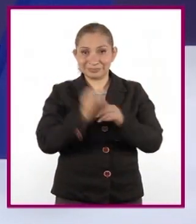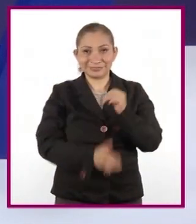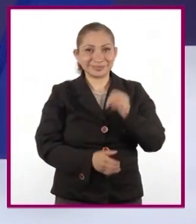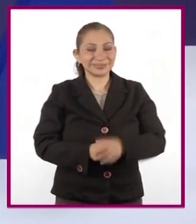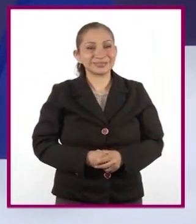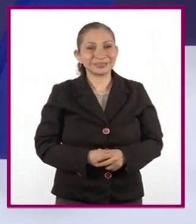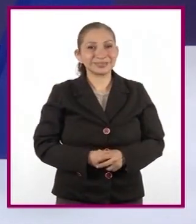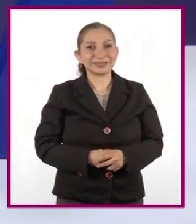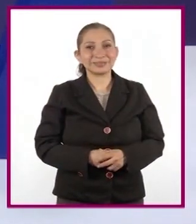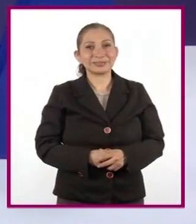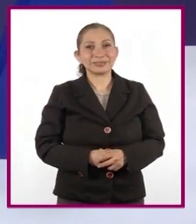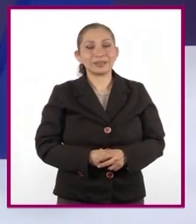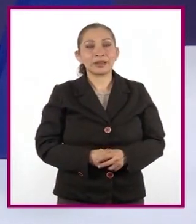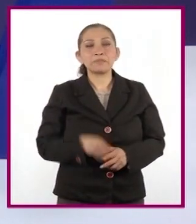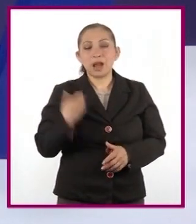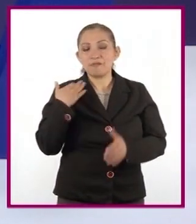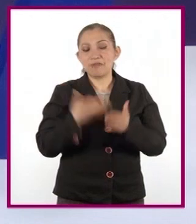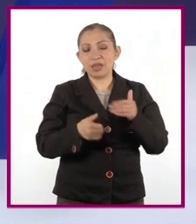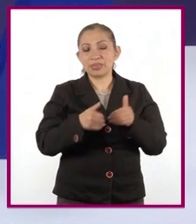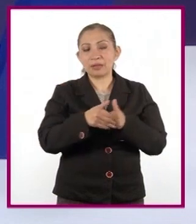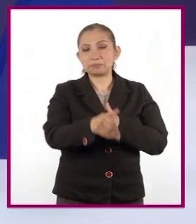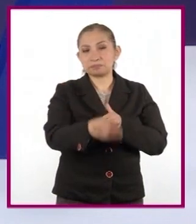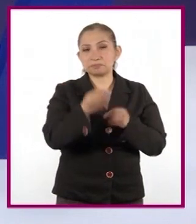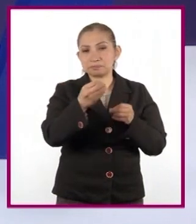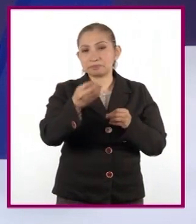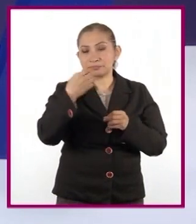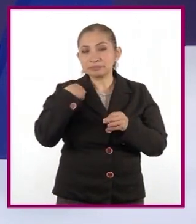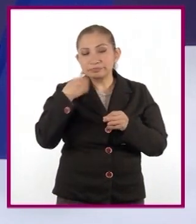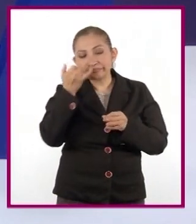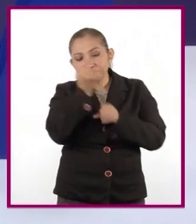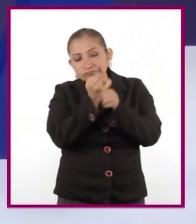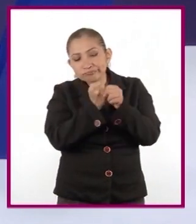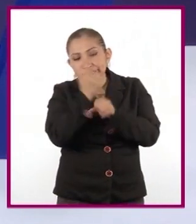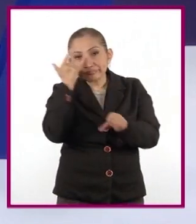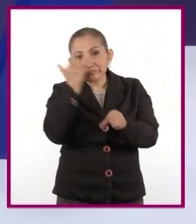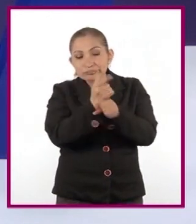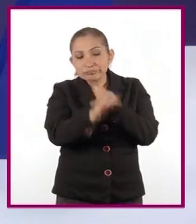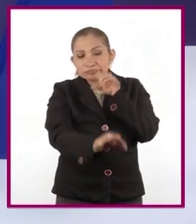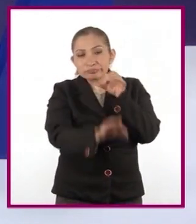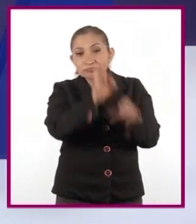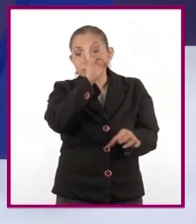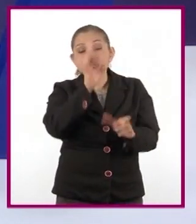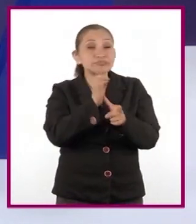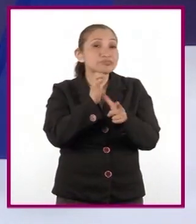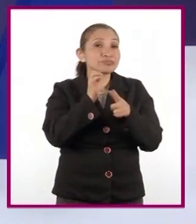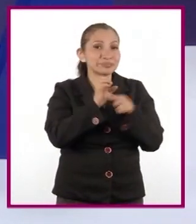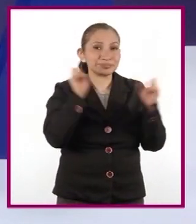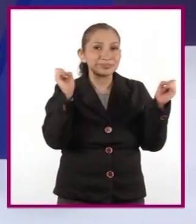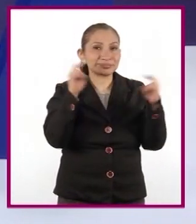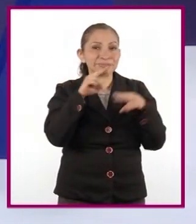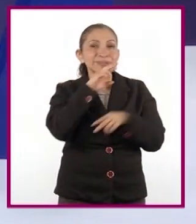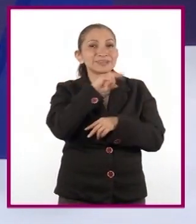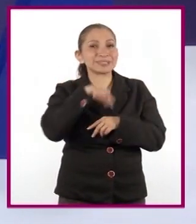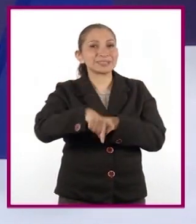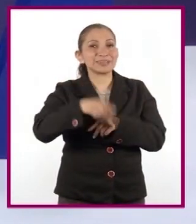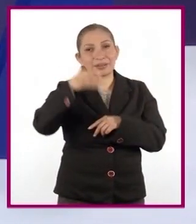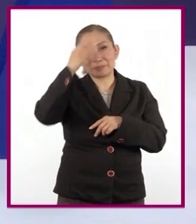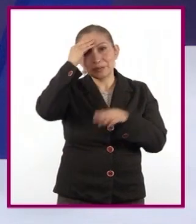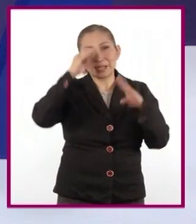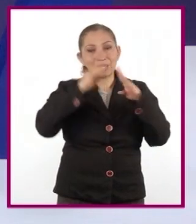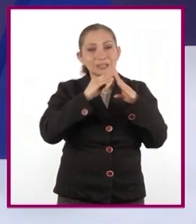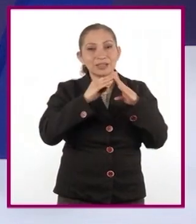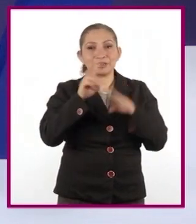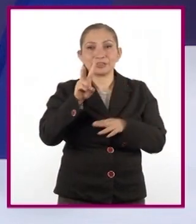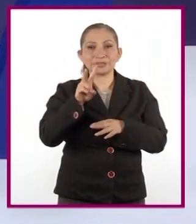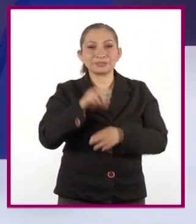Terminamos. Pero aún nos queda mucho por explorar y descubrir. Así que nos vemos pronto aquí en